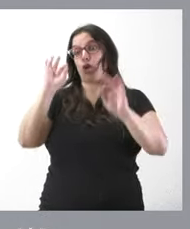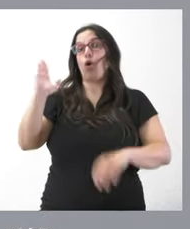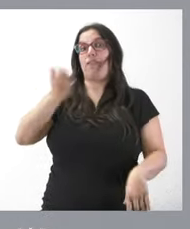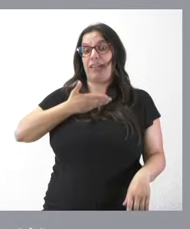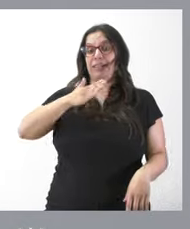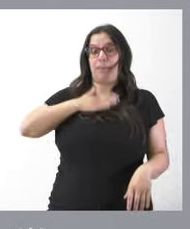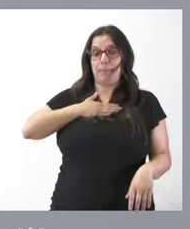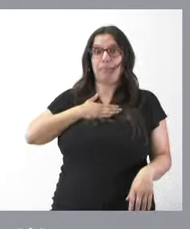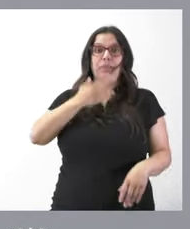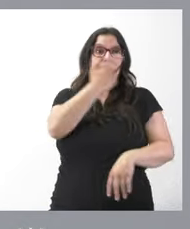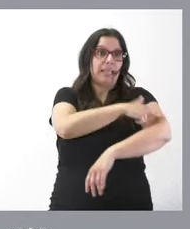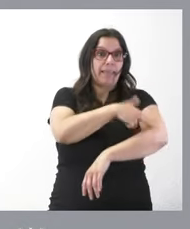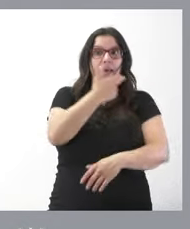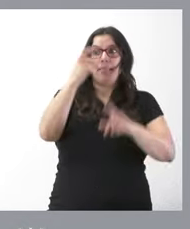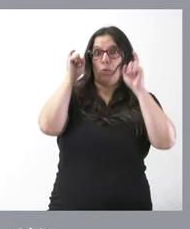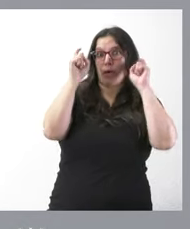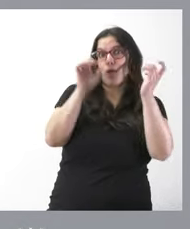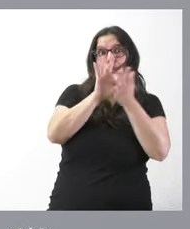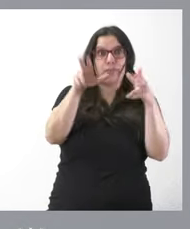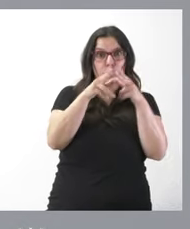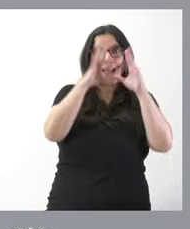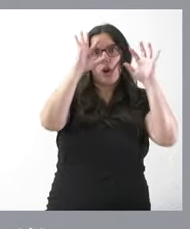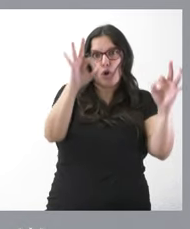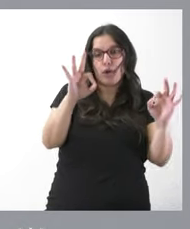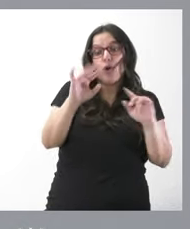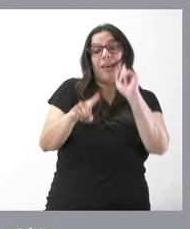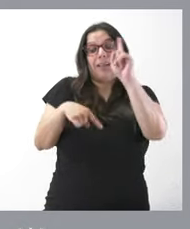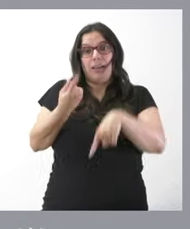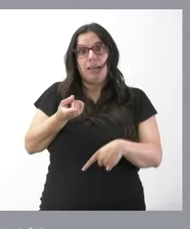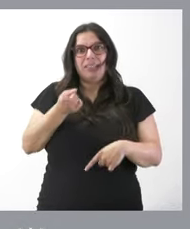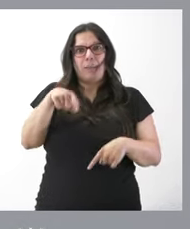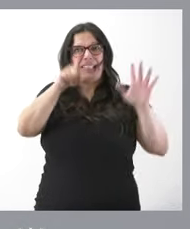financiación de la sanidad la educación y los servicios sociales y seis meses después